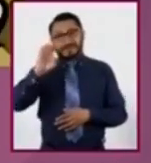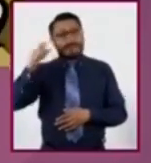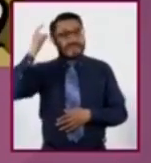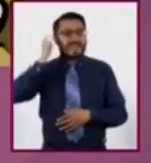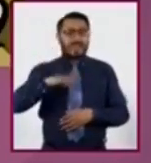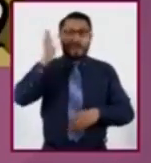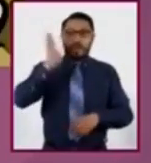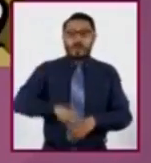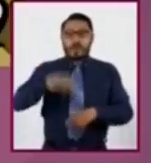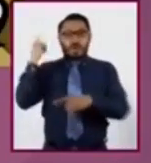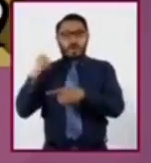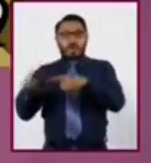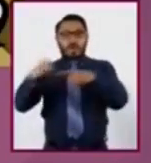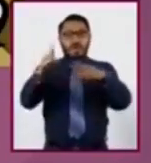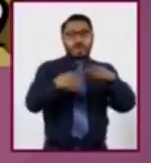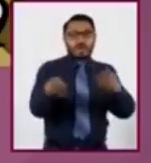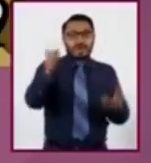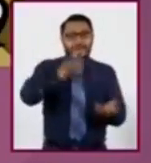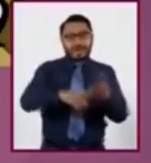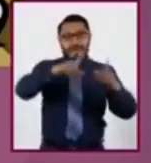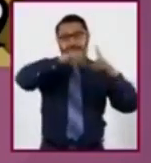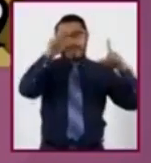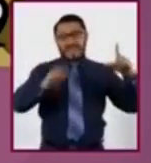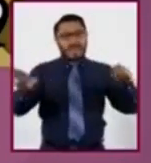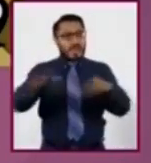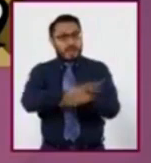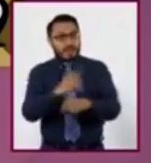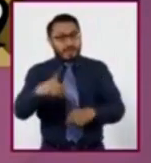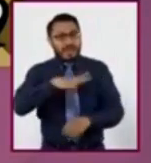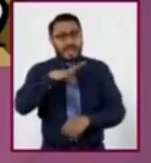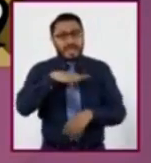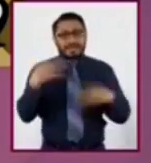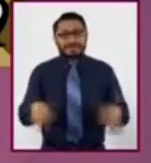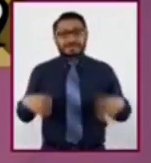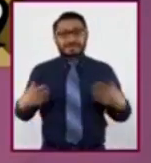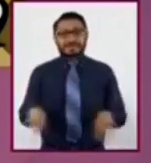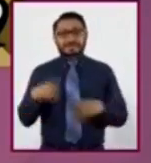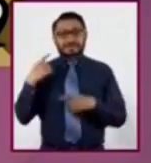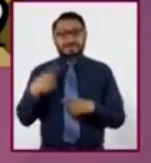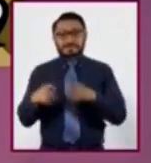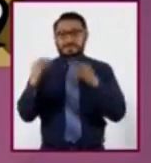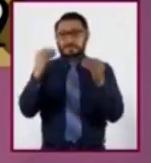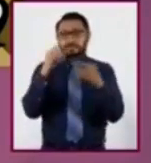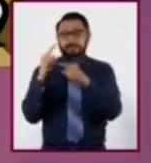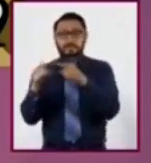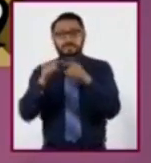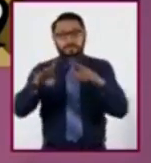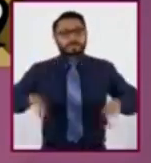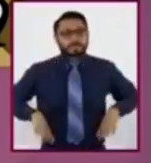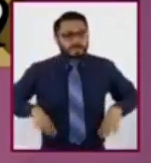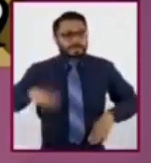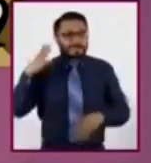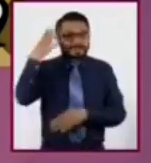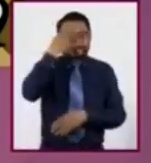sea el más diverso de todo el país, ya que aquí se encuentran la mayor parte de los accidentes geográficos. Aquí en Guerrero